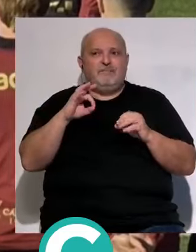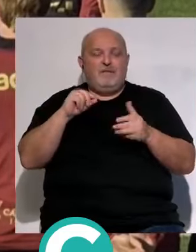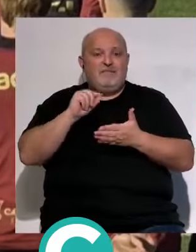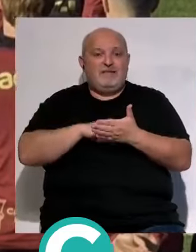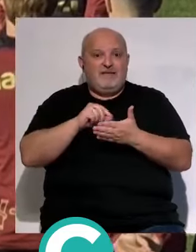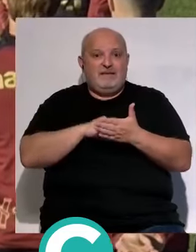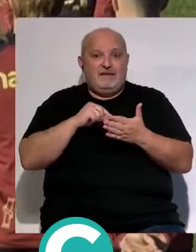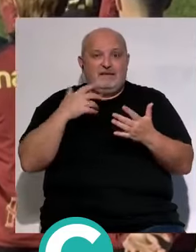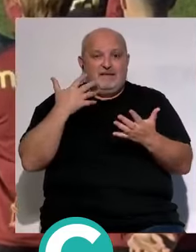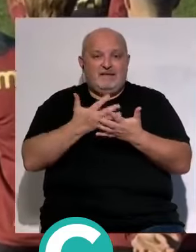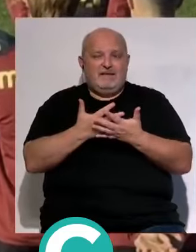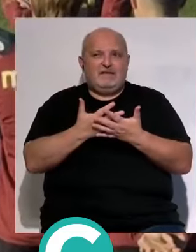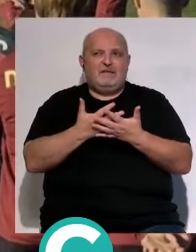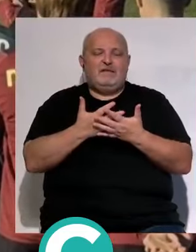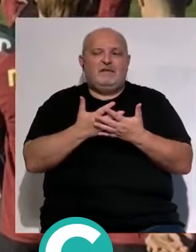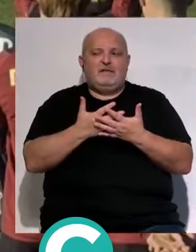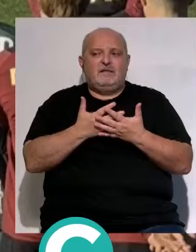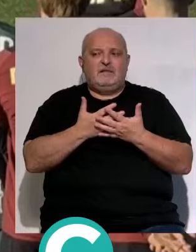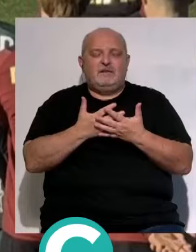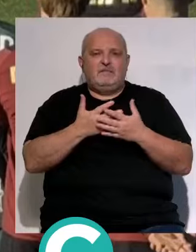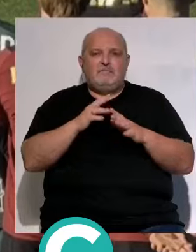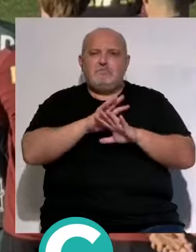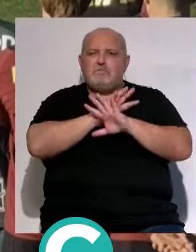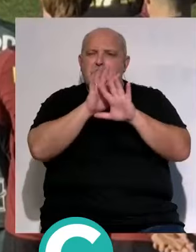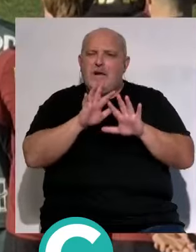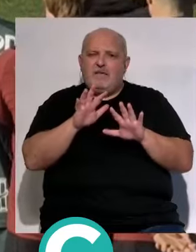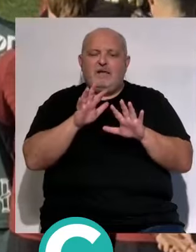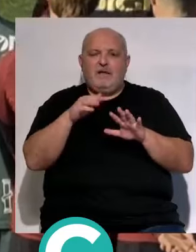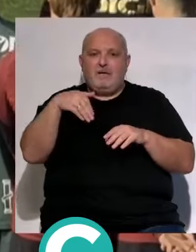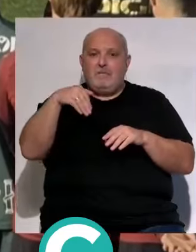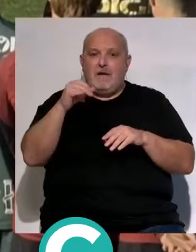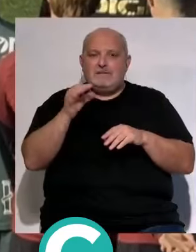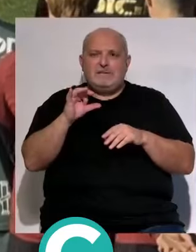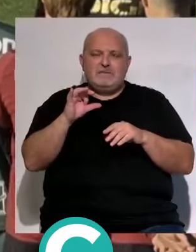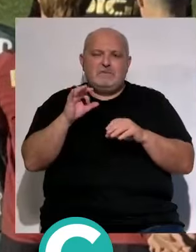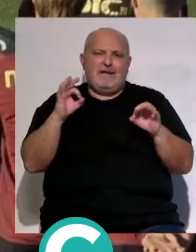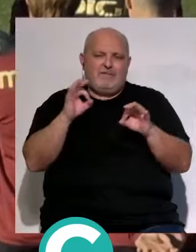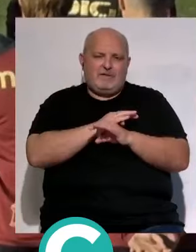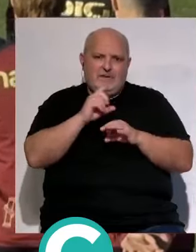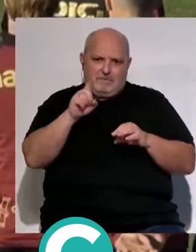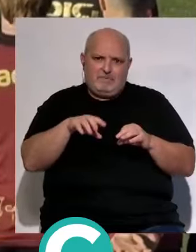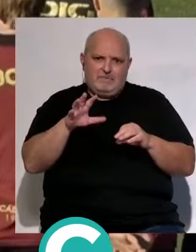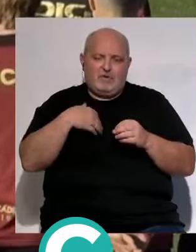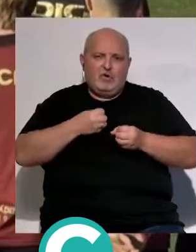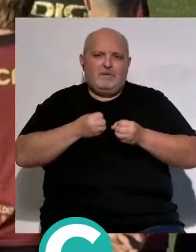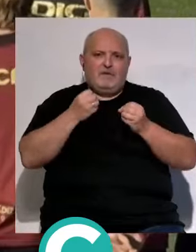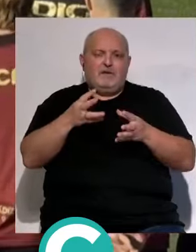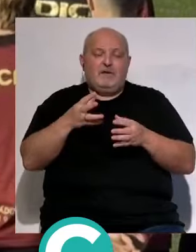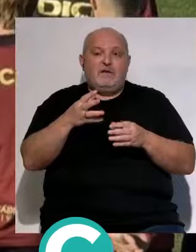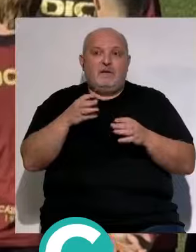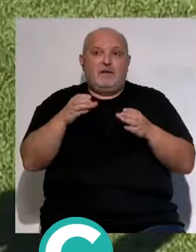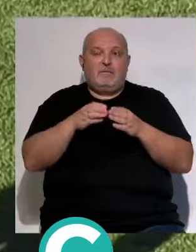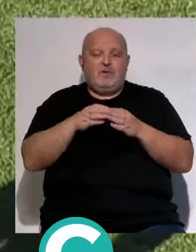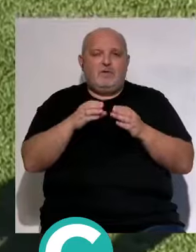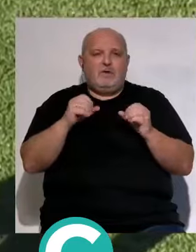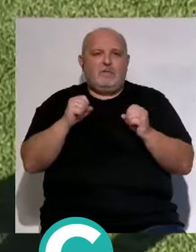fichado era a priori pero el tema de Masí yo creo que ese fue un gran error aparte de que yo he comentado que el mercado de